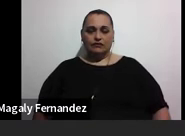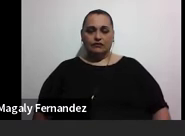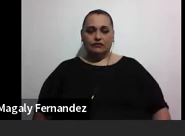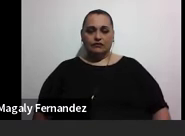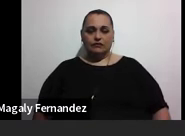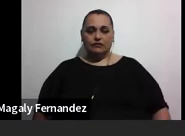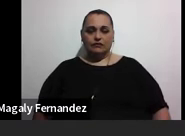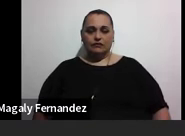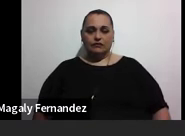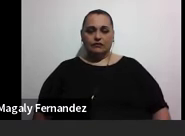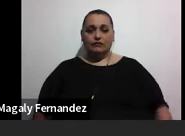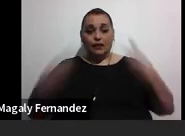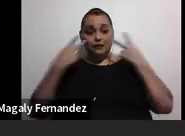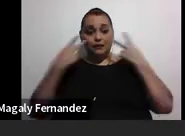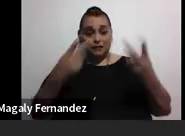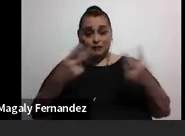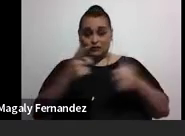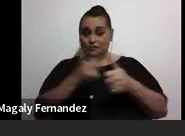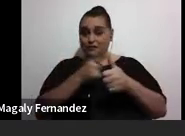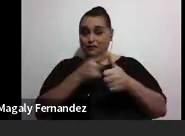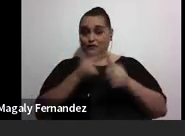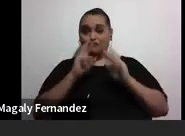Veamos los primeros resultados que tenemos.